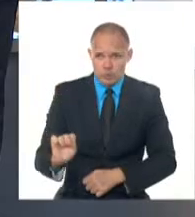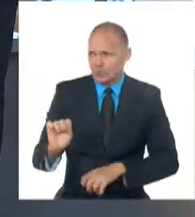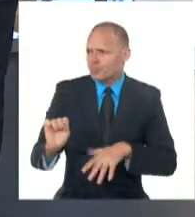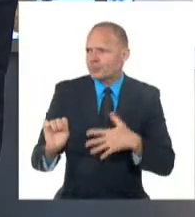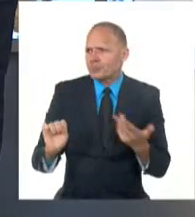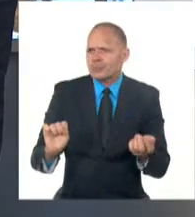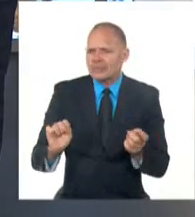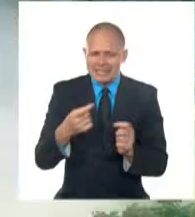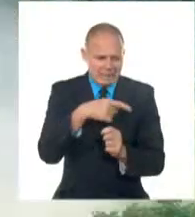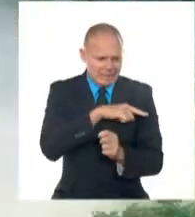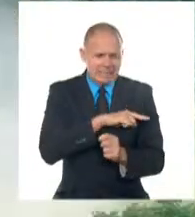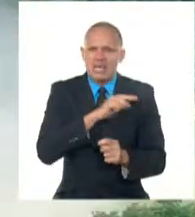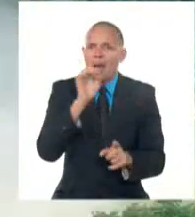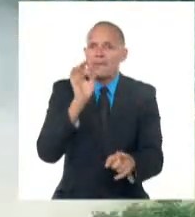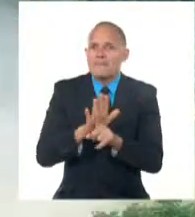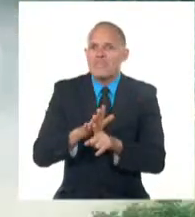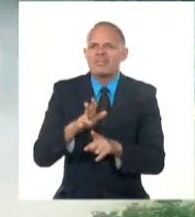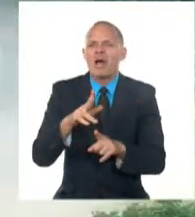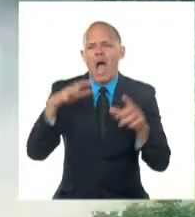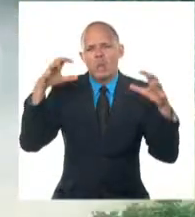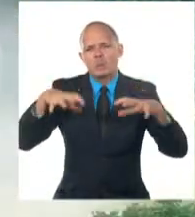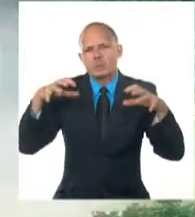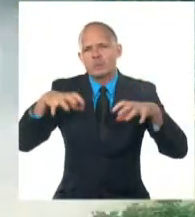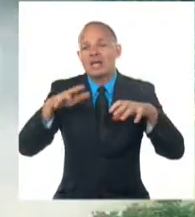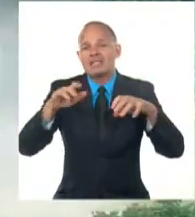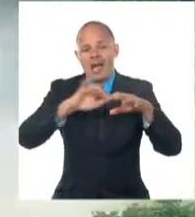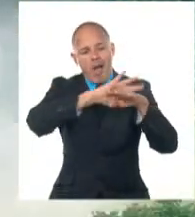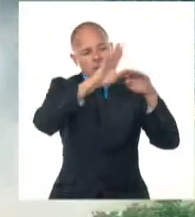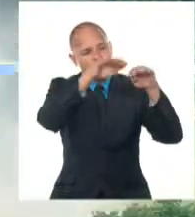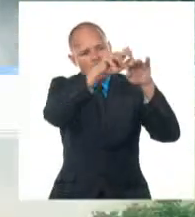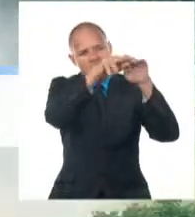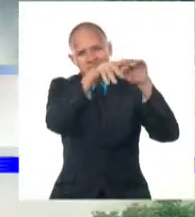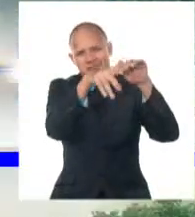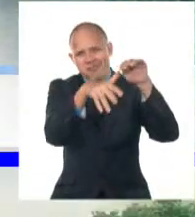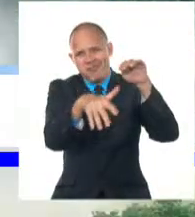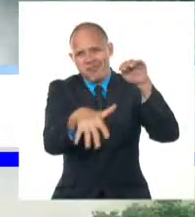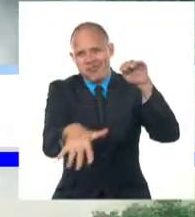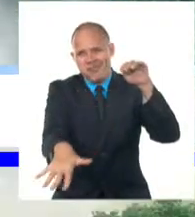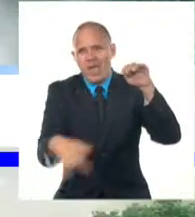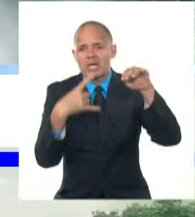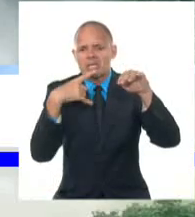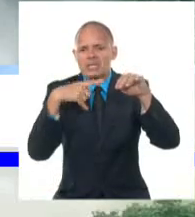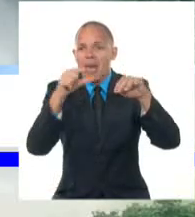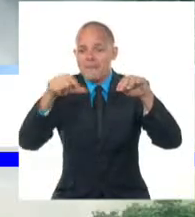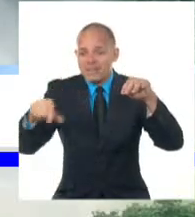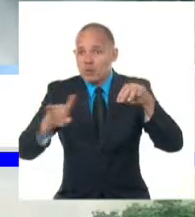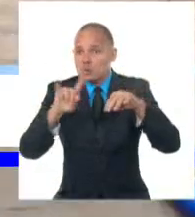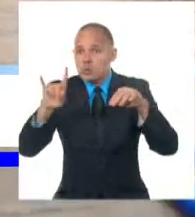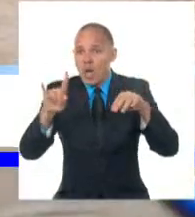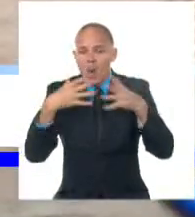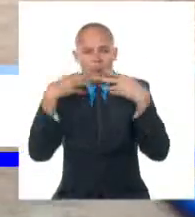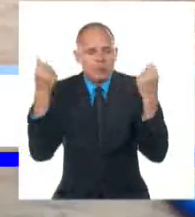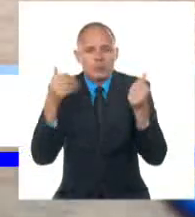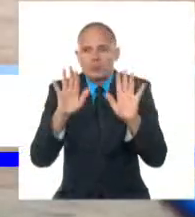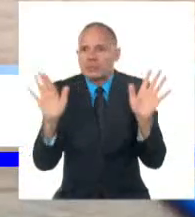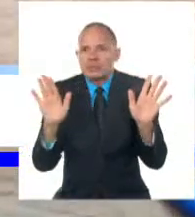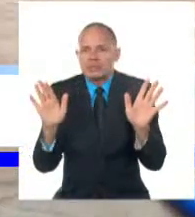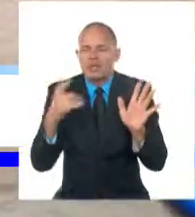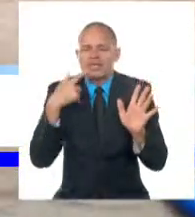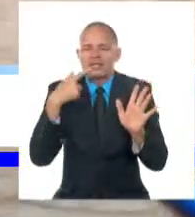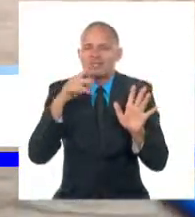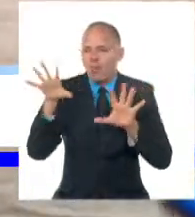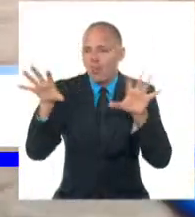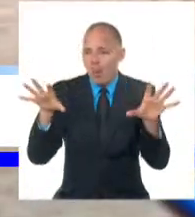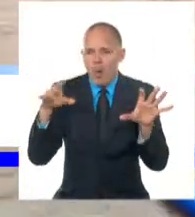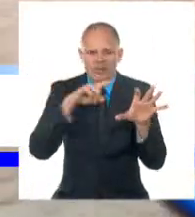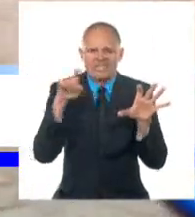días en ese país asiático. El Ministerio del Interior y Seguridad comunicó que nueve personas están aún desaparecidas en dos provincias del nordeste